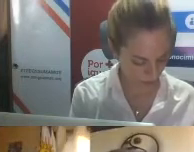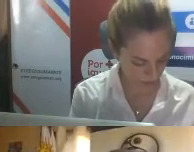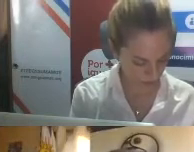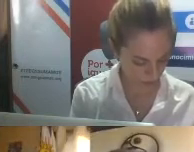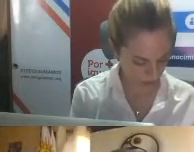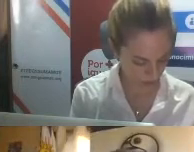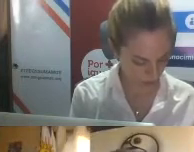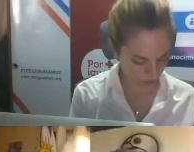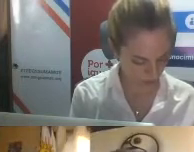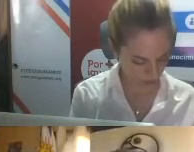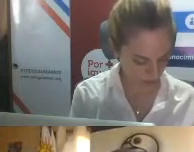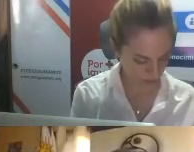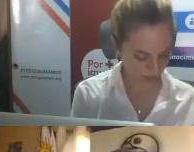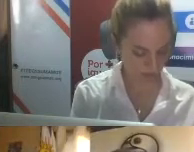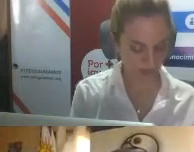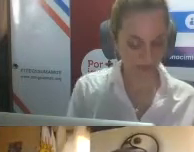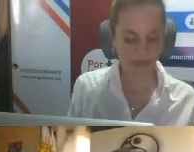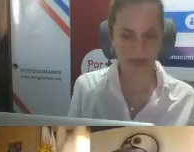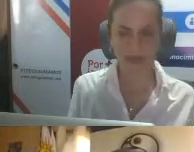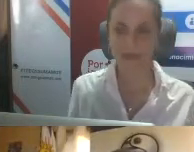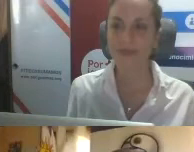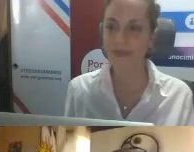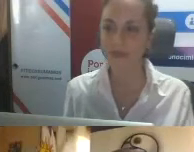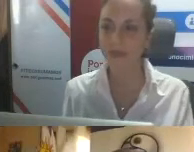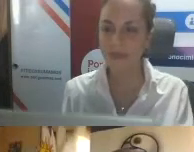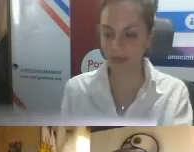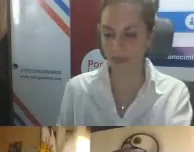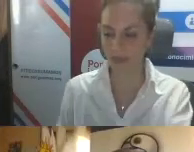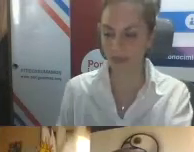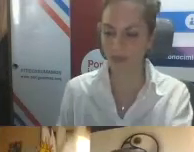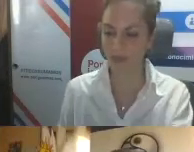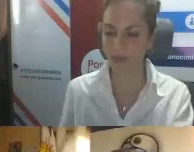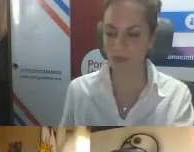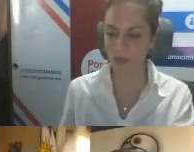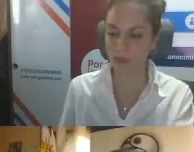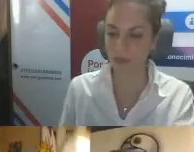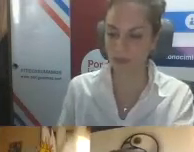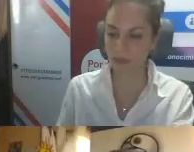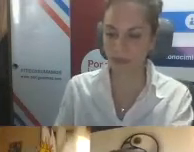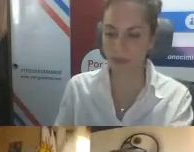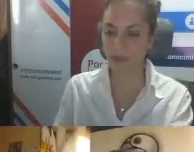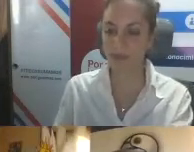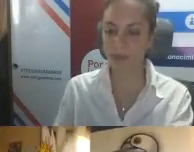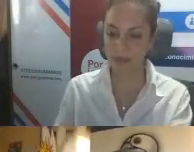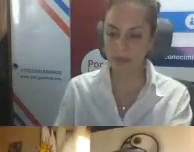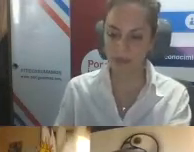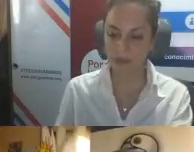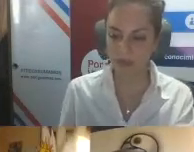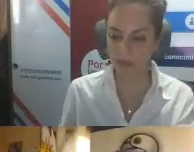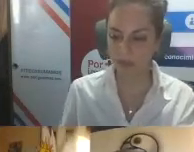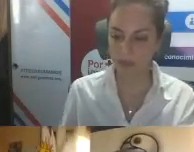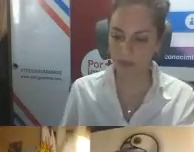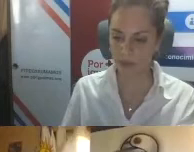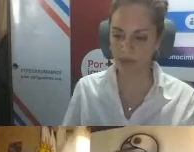institución educativa creática, cuyo objetivo es analizar y trabajar sobre cómo las